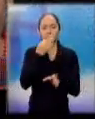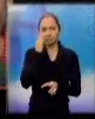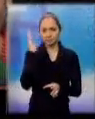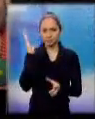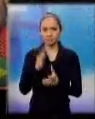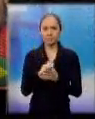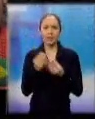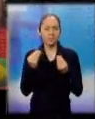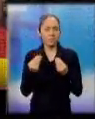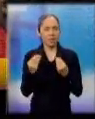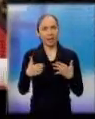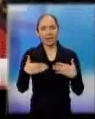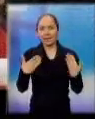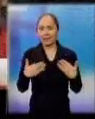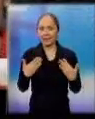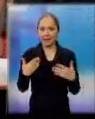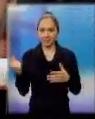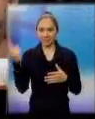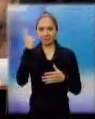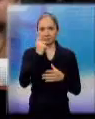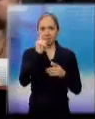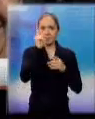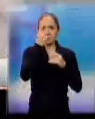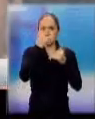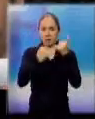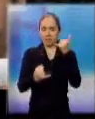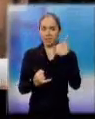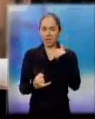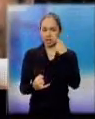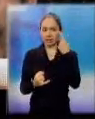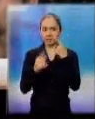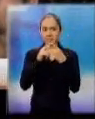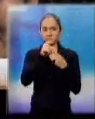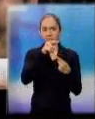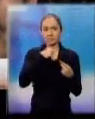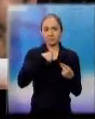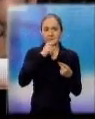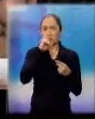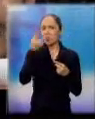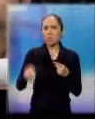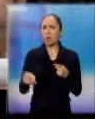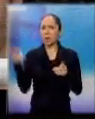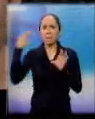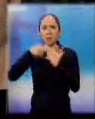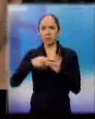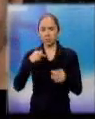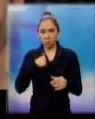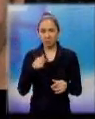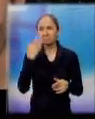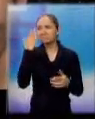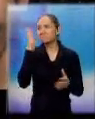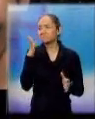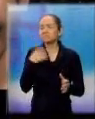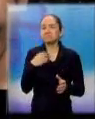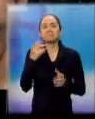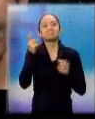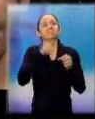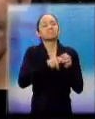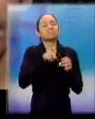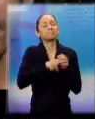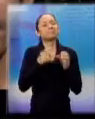Es una alegría para mí llegar a ser primero a finalista. A Coyabá nunca ha participado, yo nunca me imaginé llegar hasta